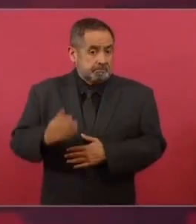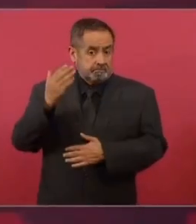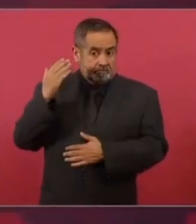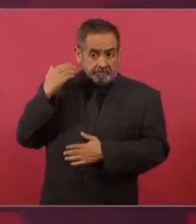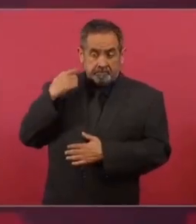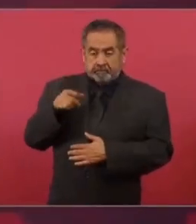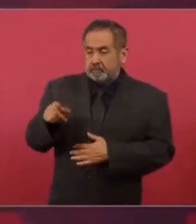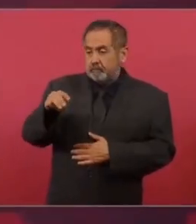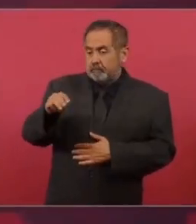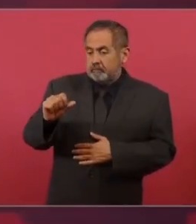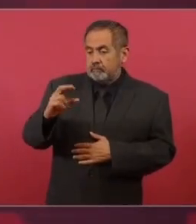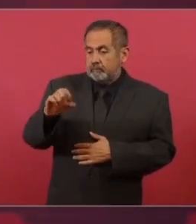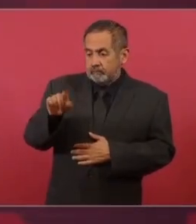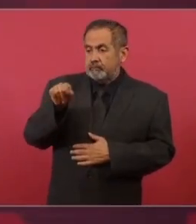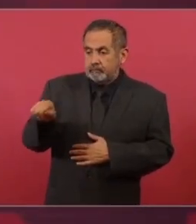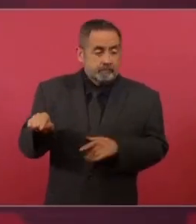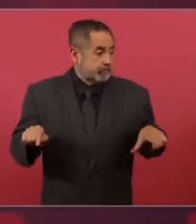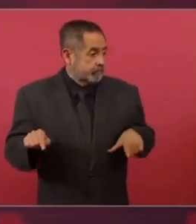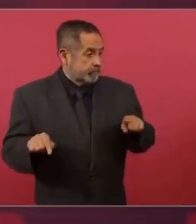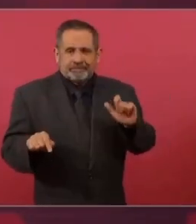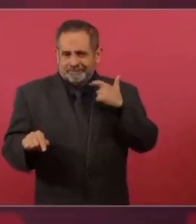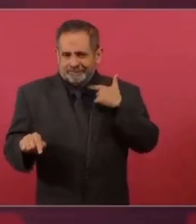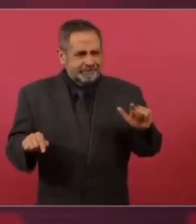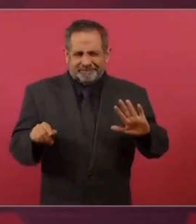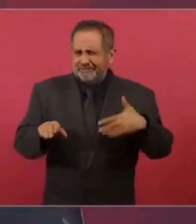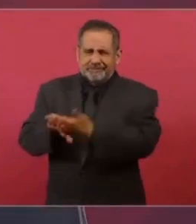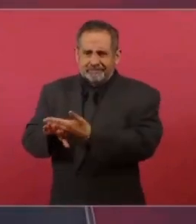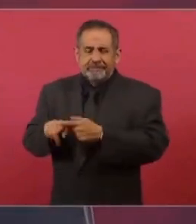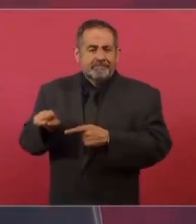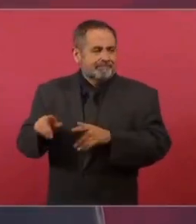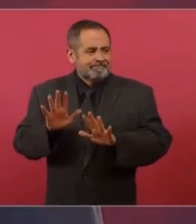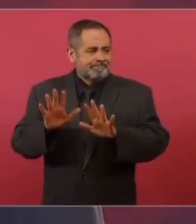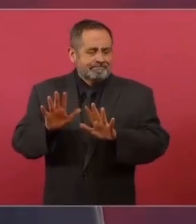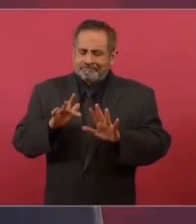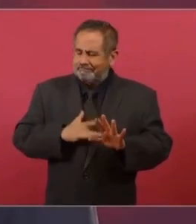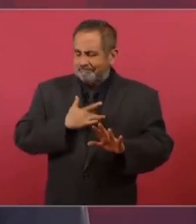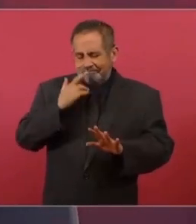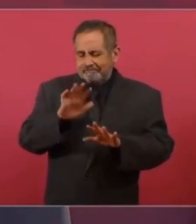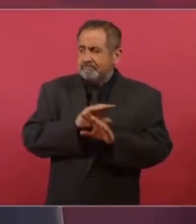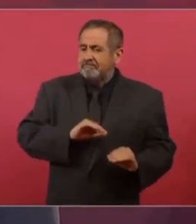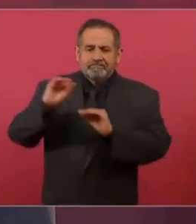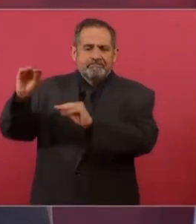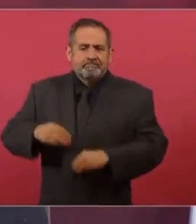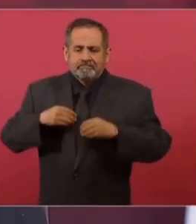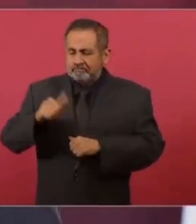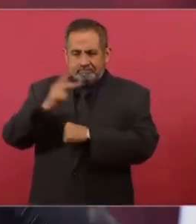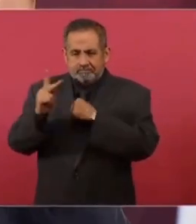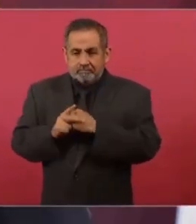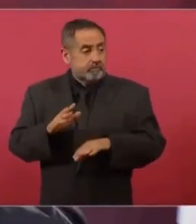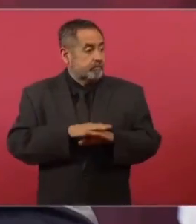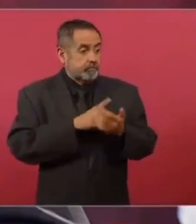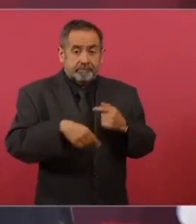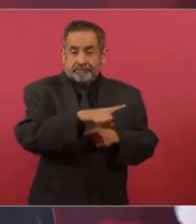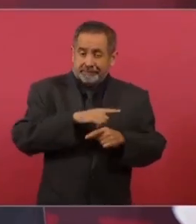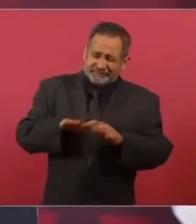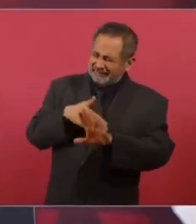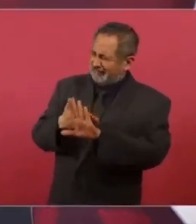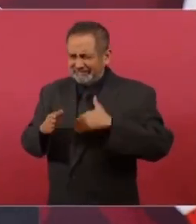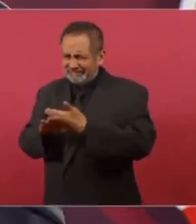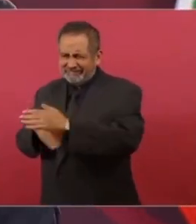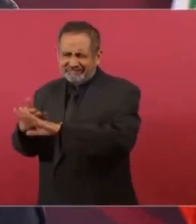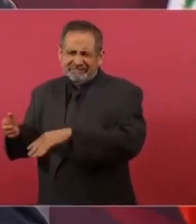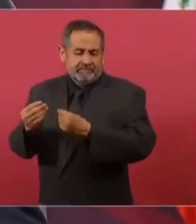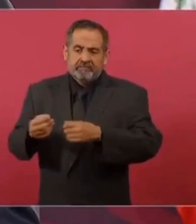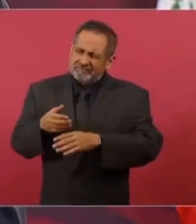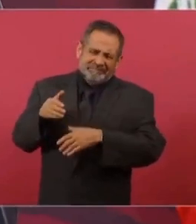que irse a una especie de exilio voluntario, porque había una lanzada en contra de él,